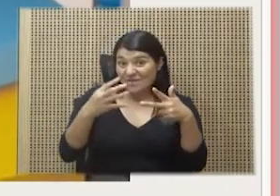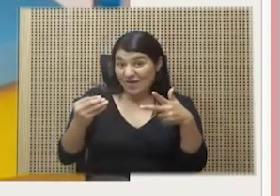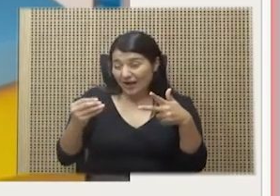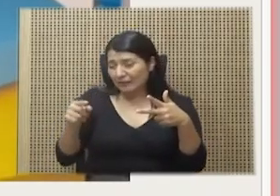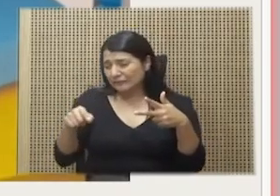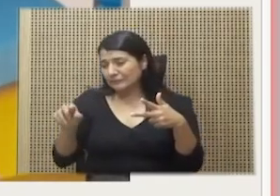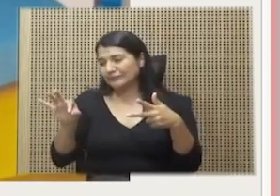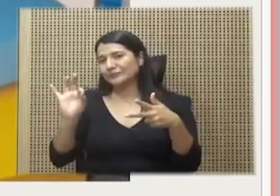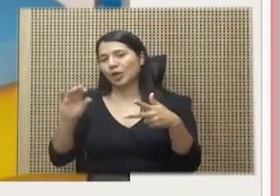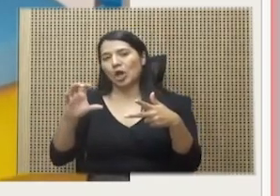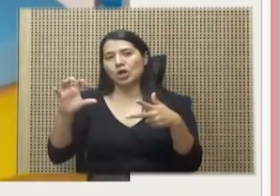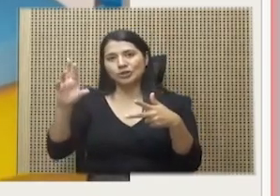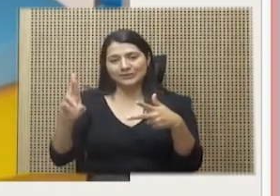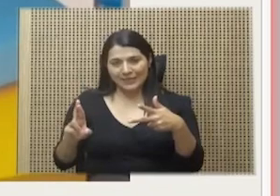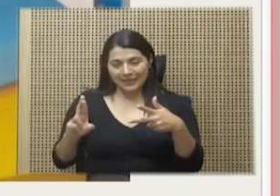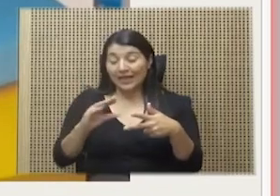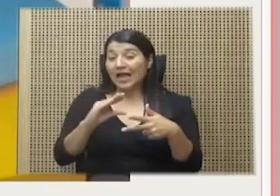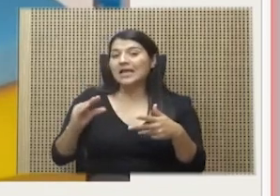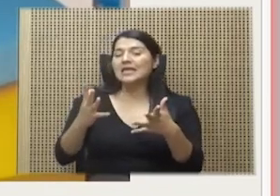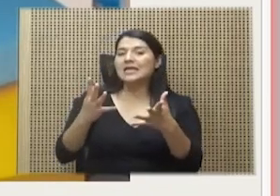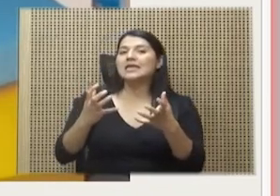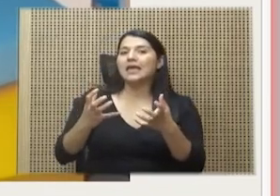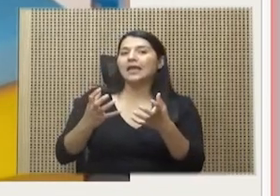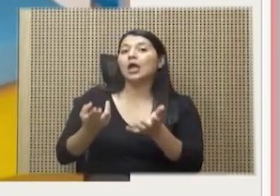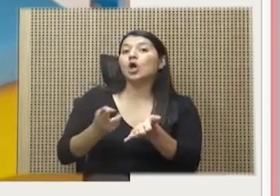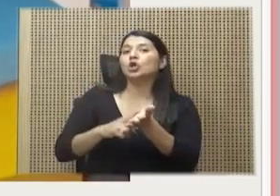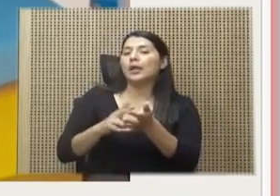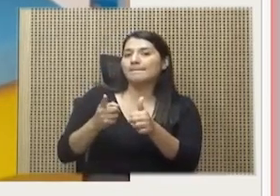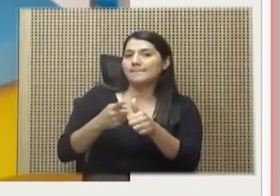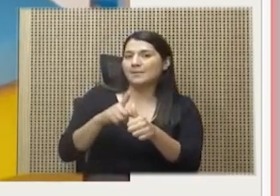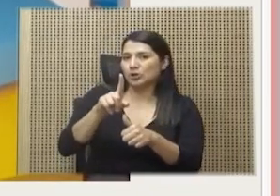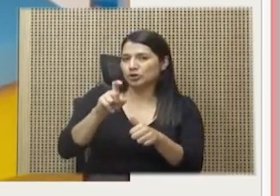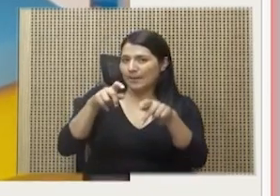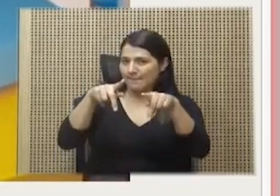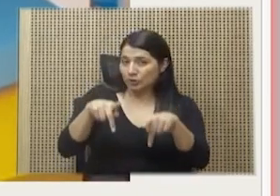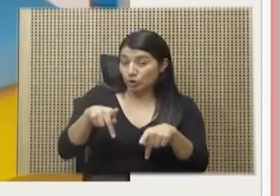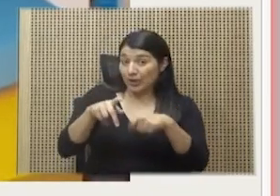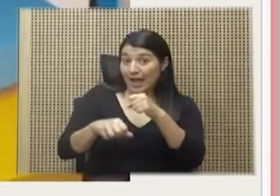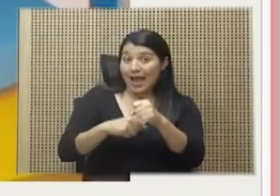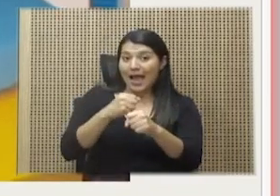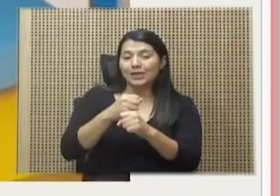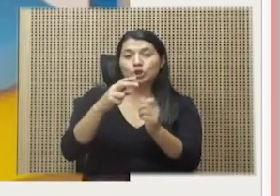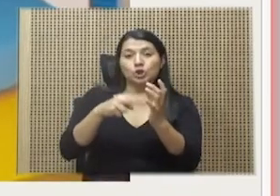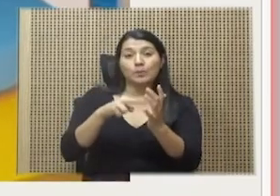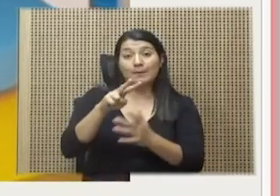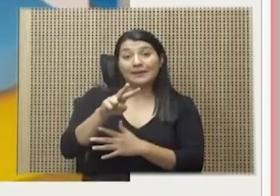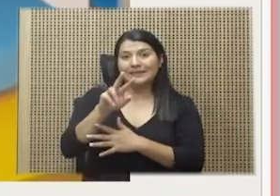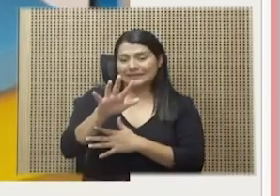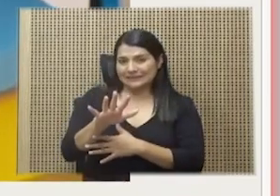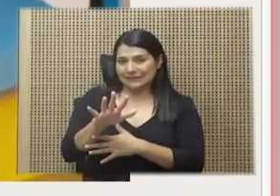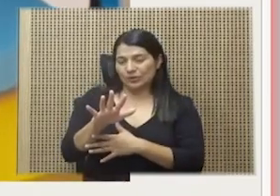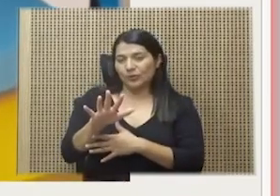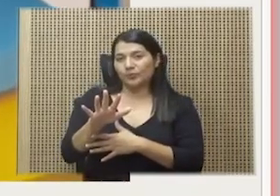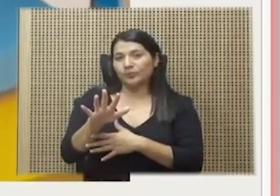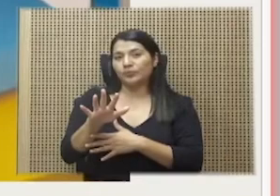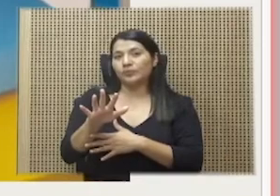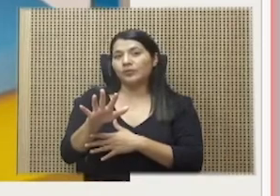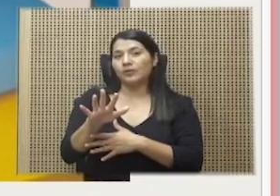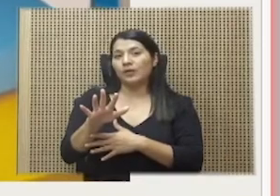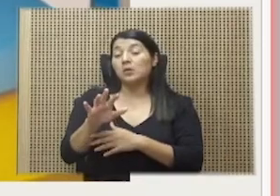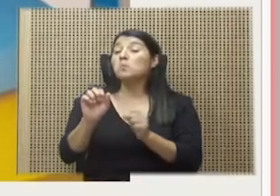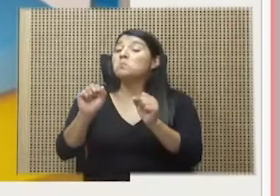y va a contratar iniciando 100 personas aproximadamente en el año 2025, con potencial